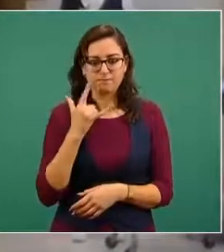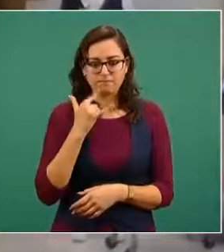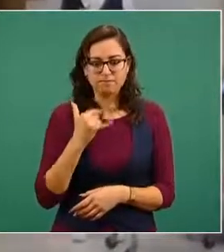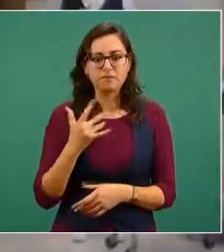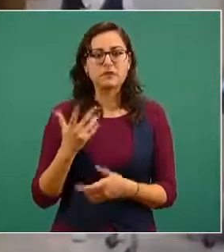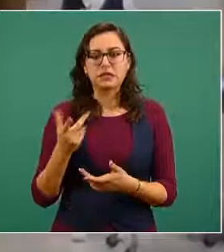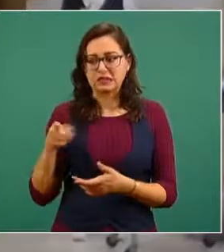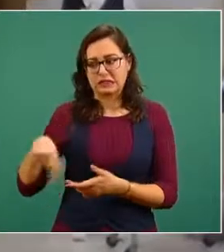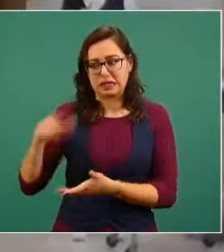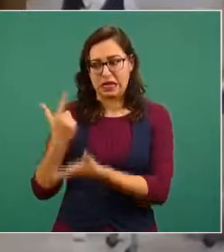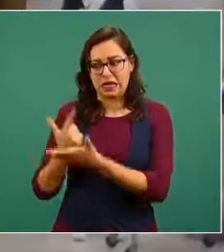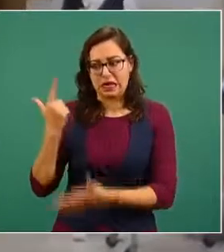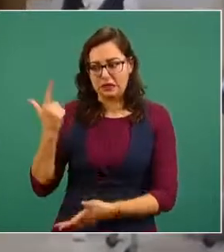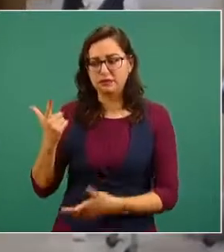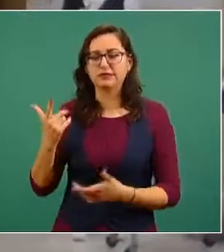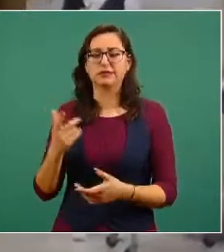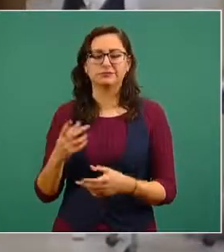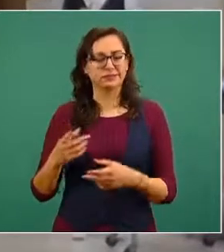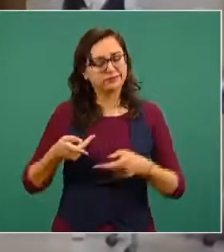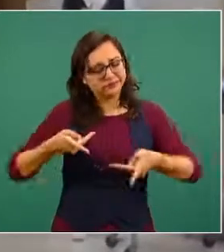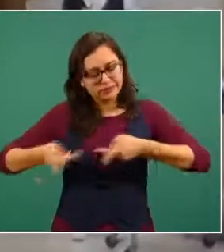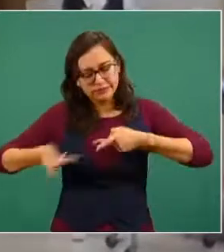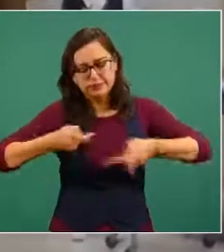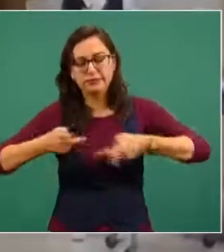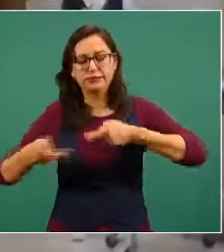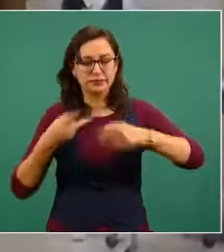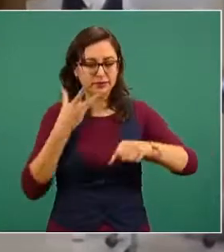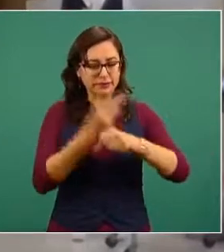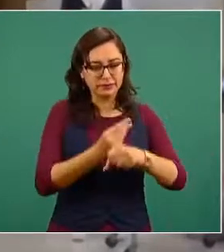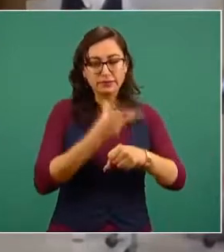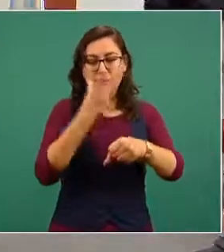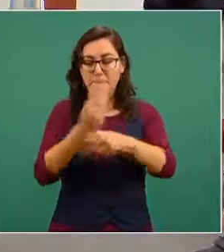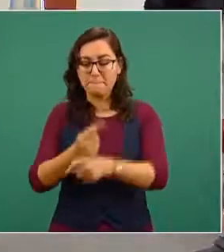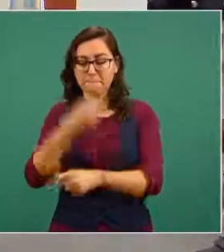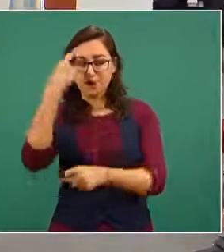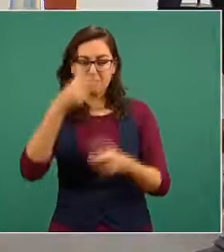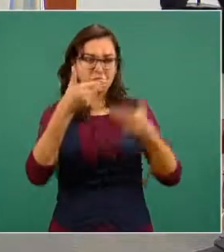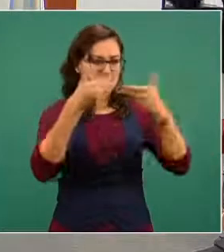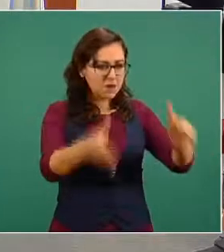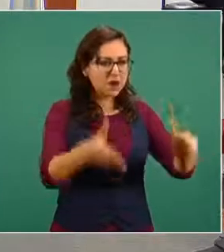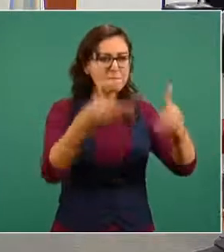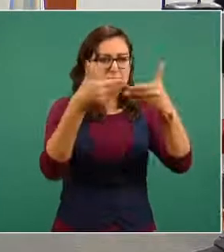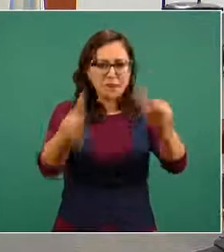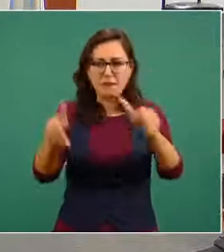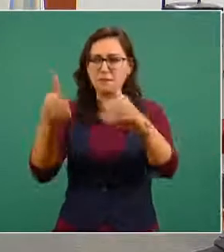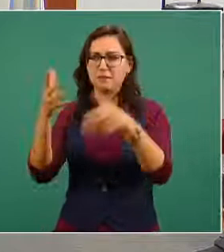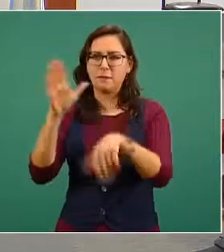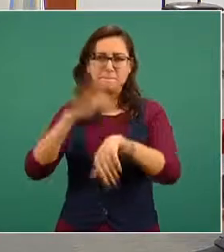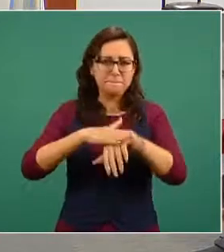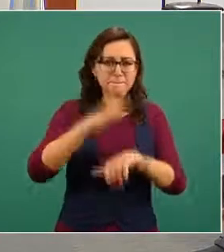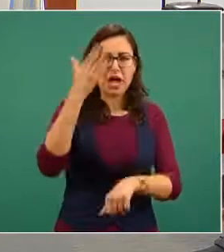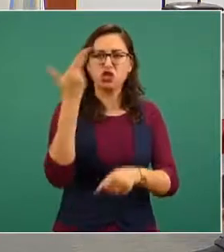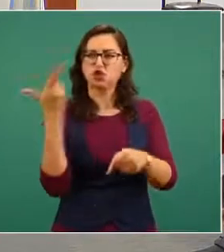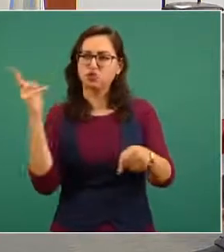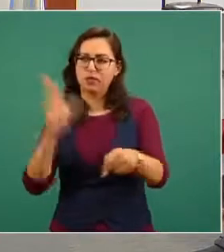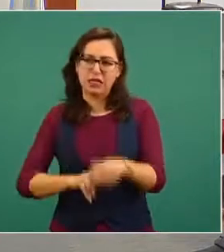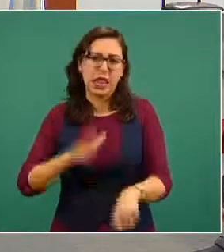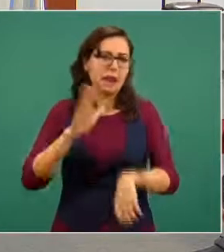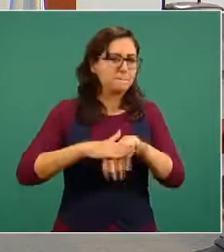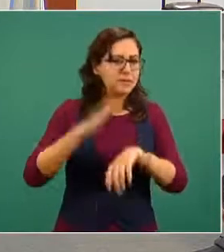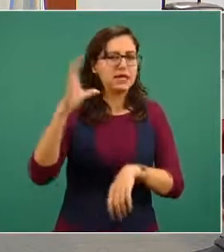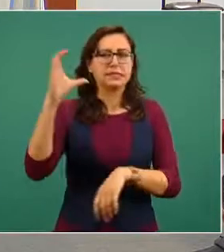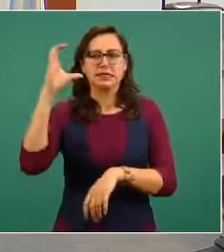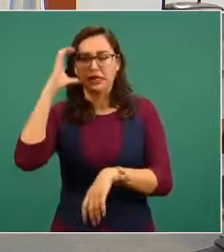estamos trabajando en eso en ampliar la infraestructura para que no se nos saturen